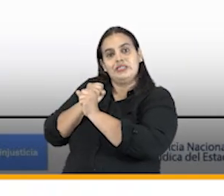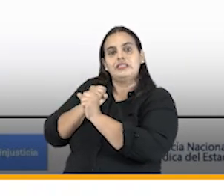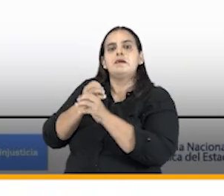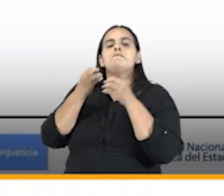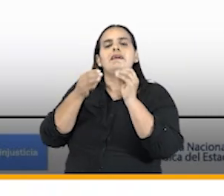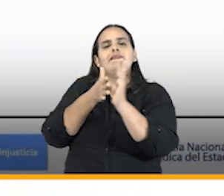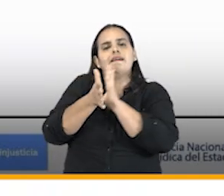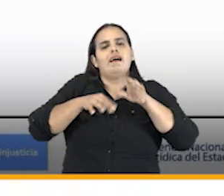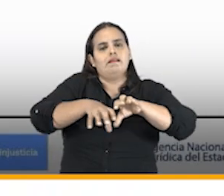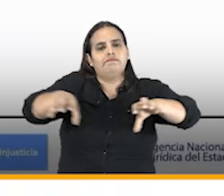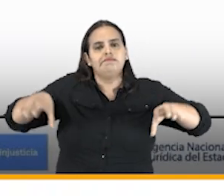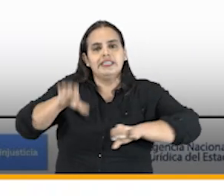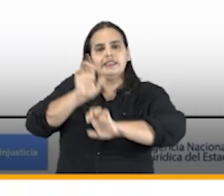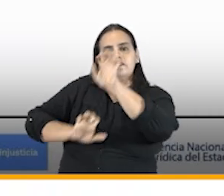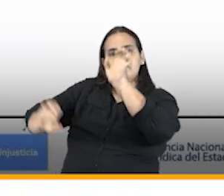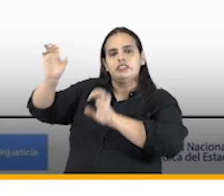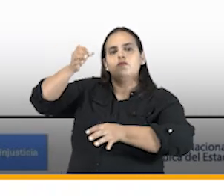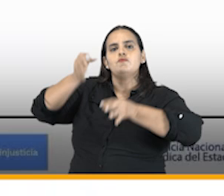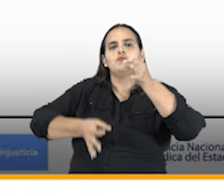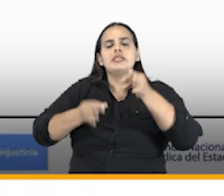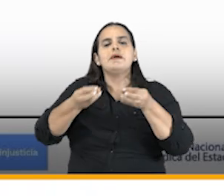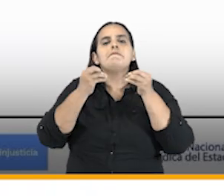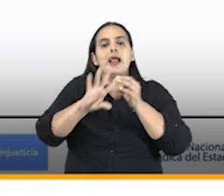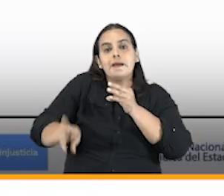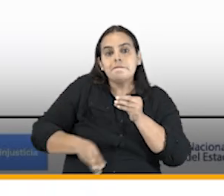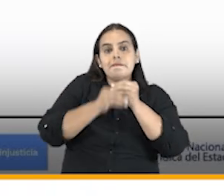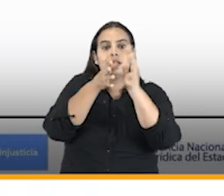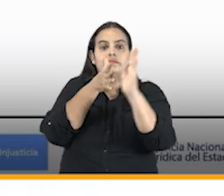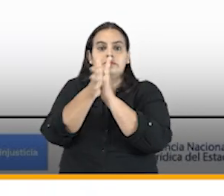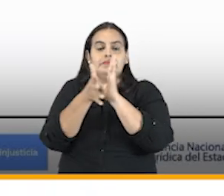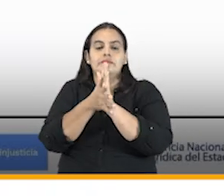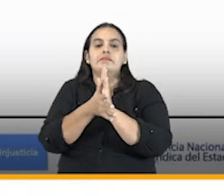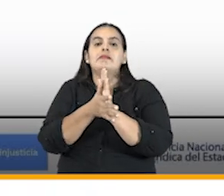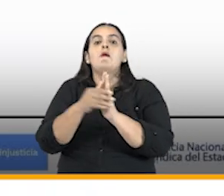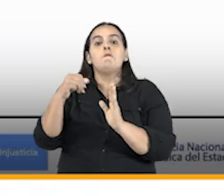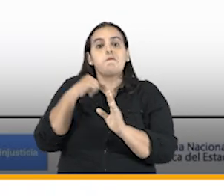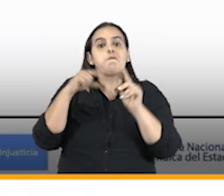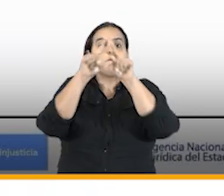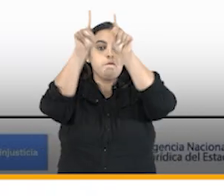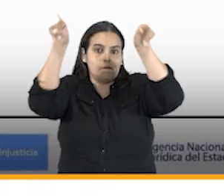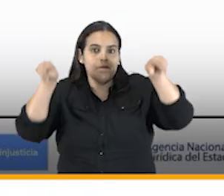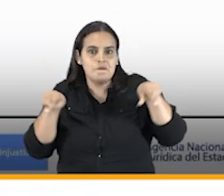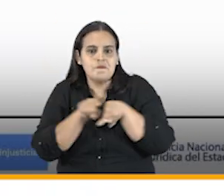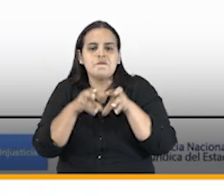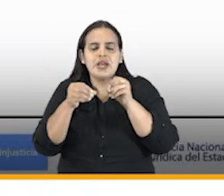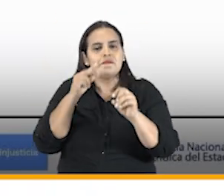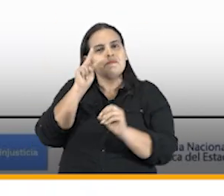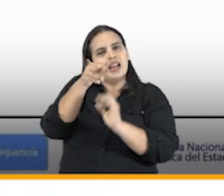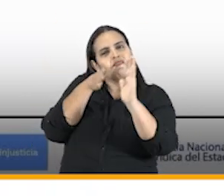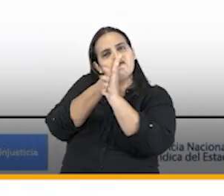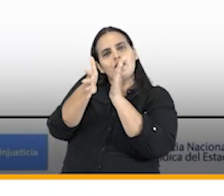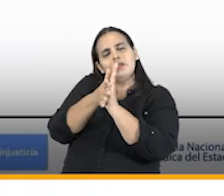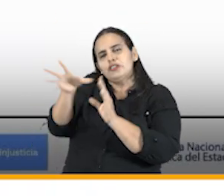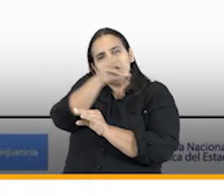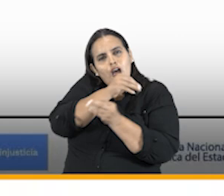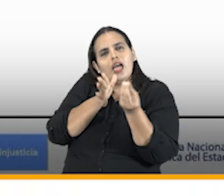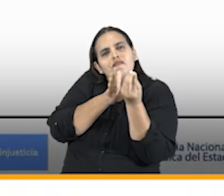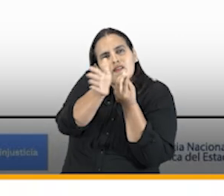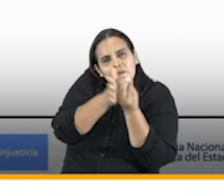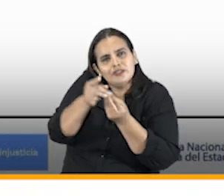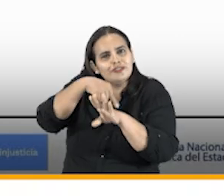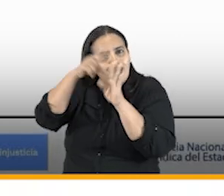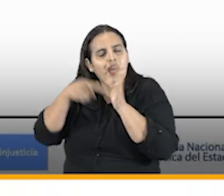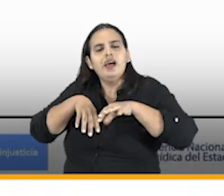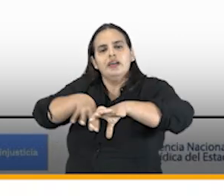la defensa jurídica para complementar este software diseñamos estos tableros donde podemos ver la información de los casos que estamos intervenidos según sus